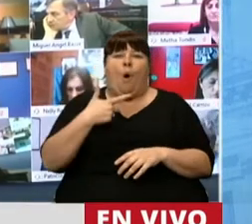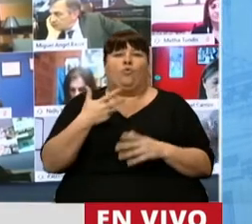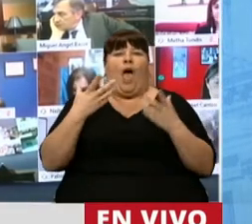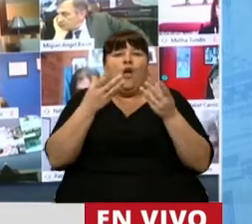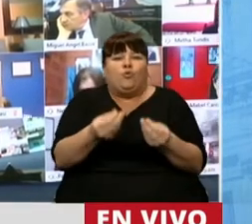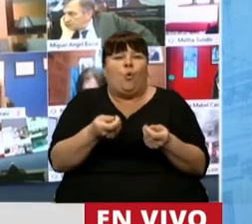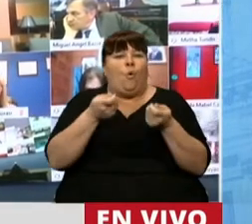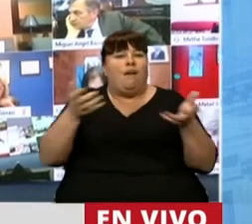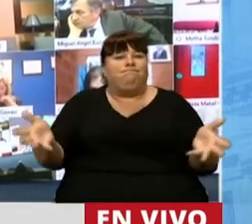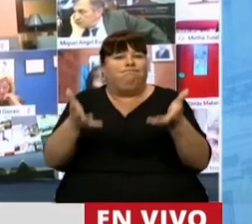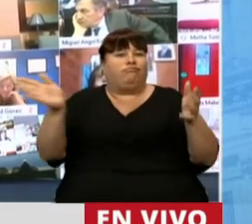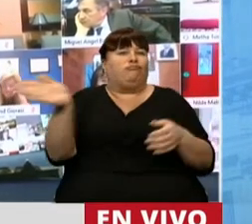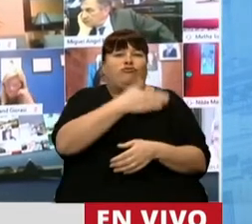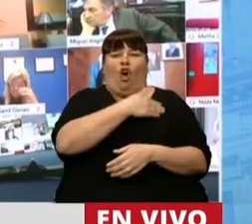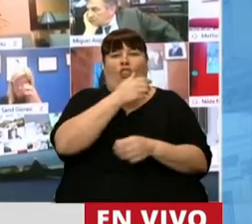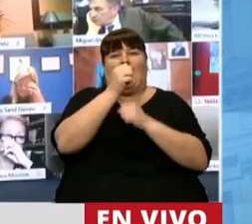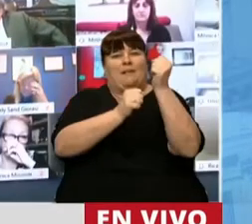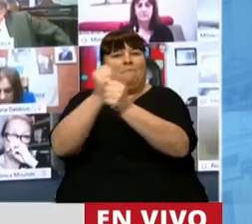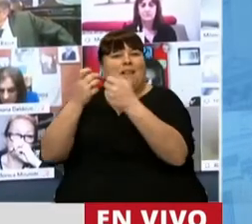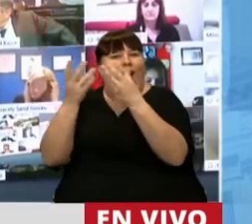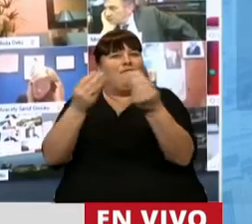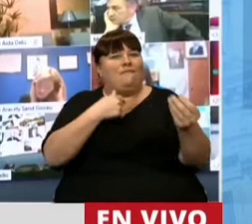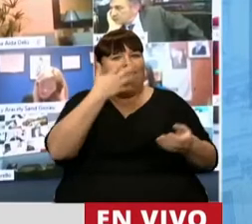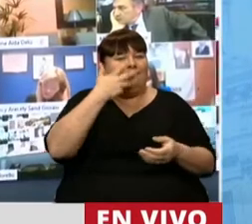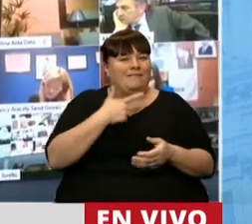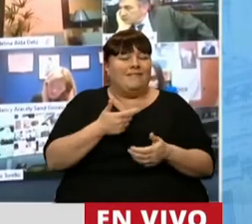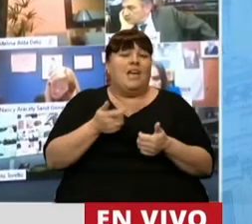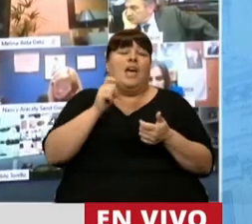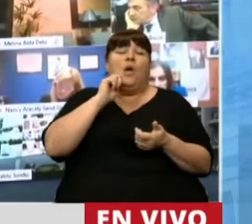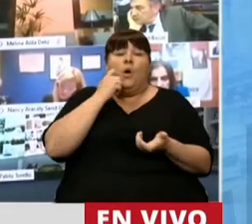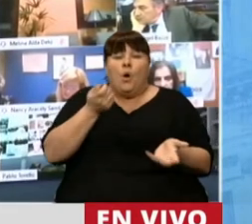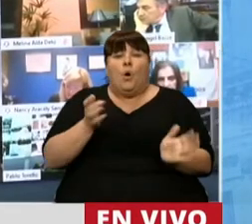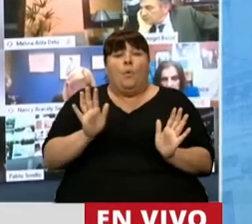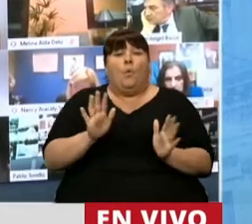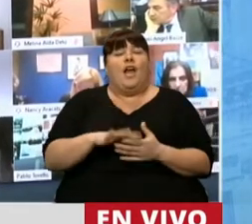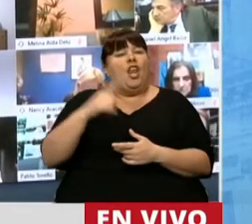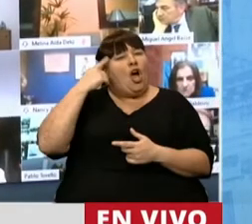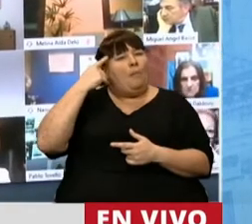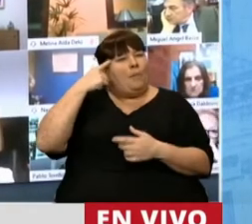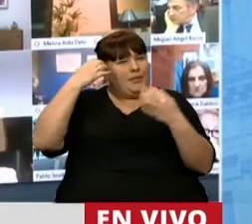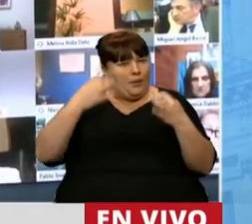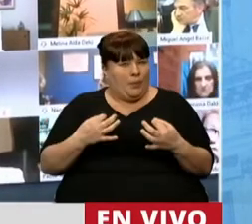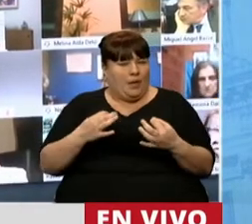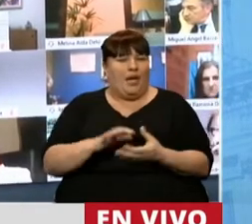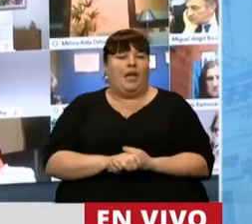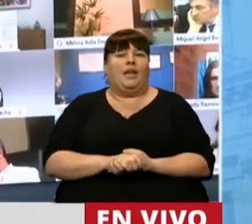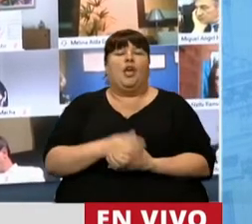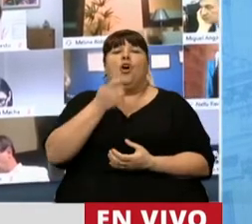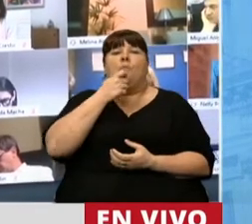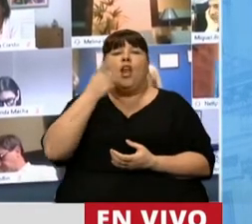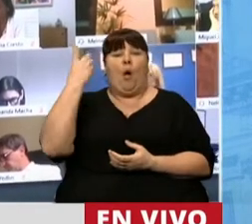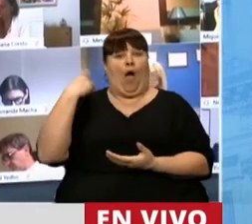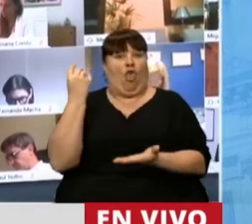sostener y apuntarlas absolutamente a todas. Sería bueno que reflexionemos si cuando